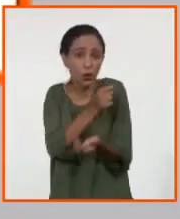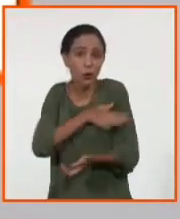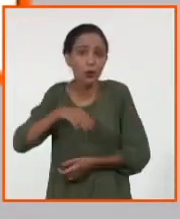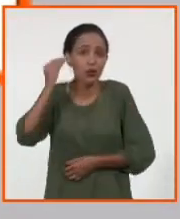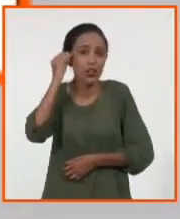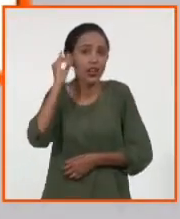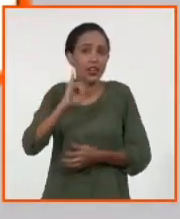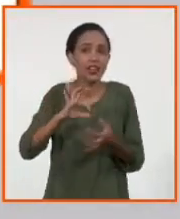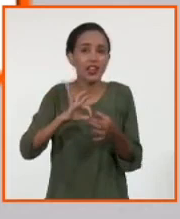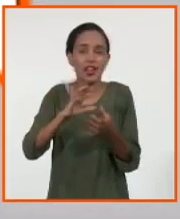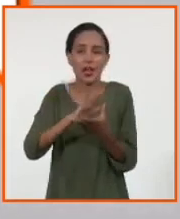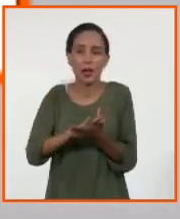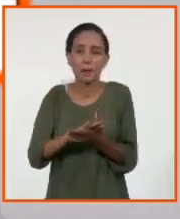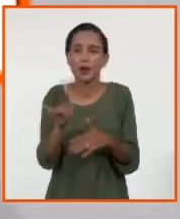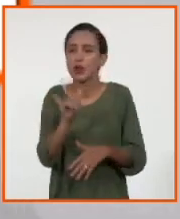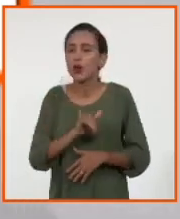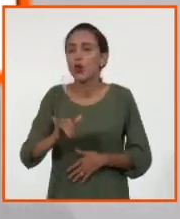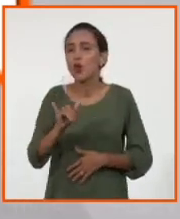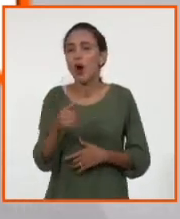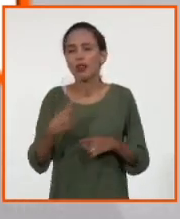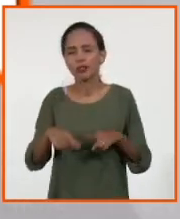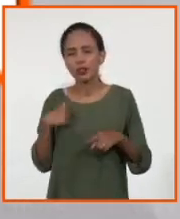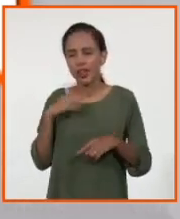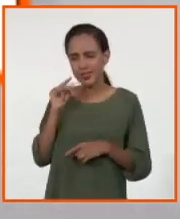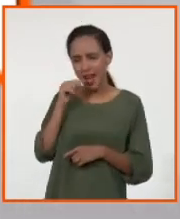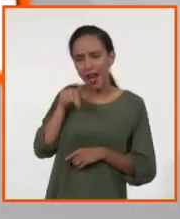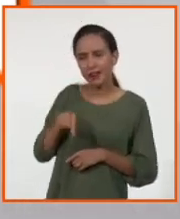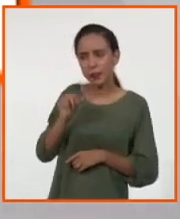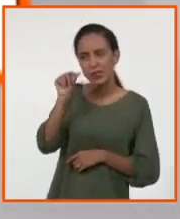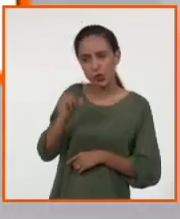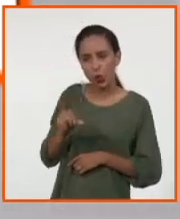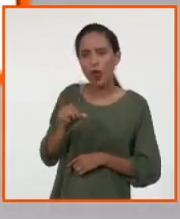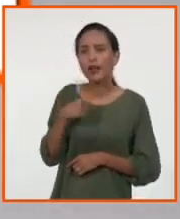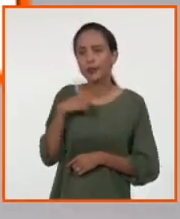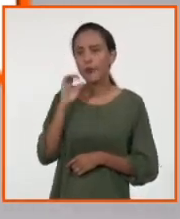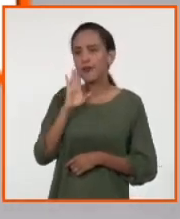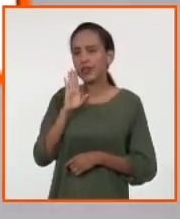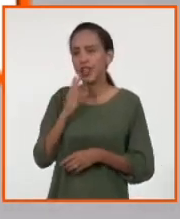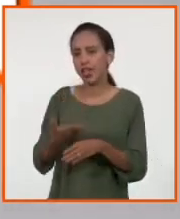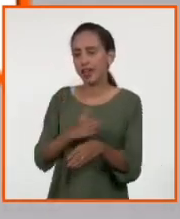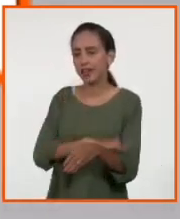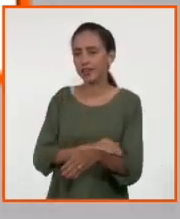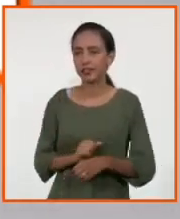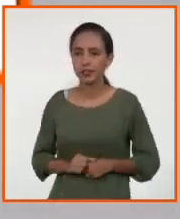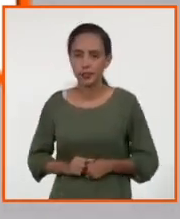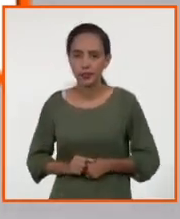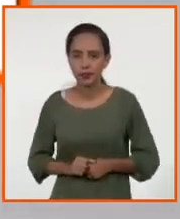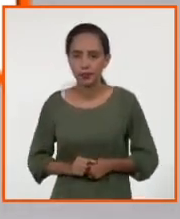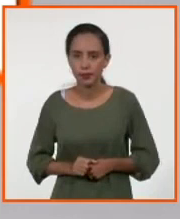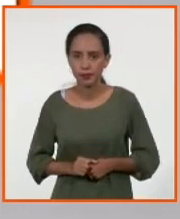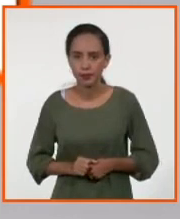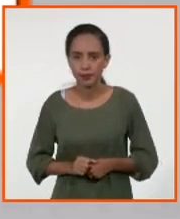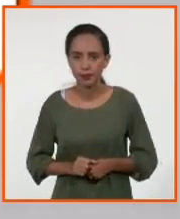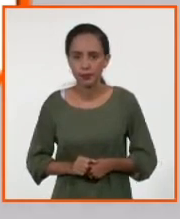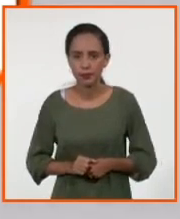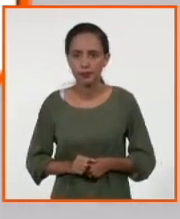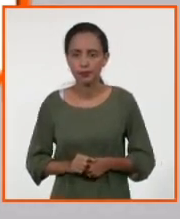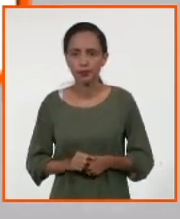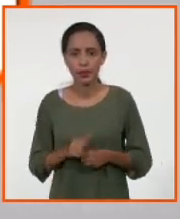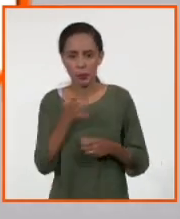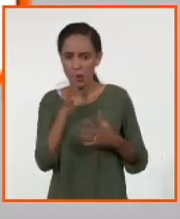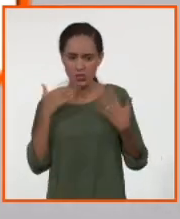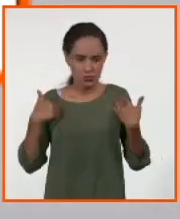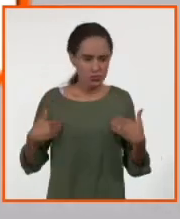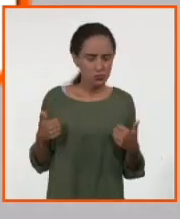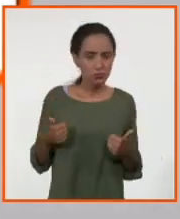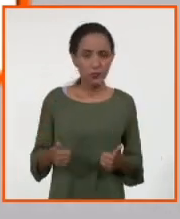anticuerpos que marcan infección reciente. Es decir, si ahora yo me hago un IgM de dengue y me da, y yo estoy aparentemente perfectamente,